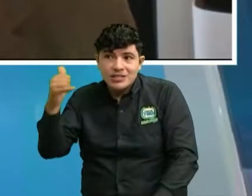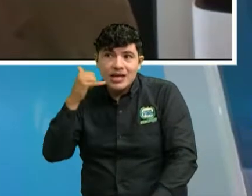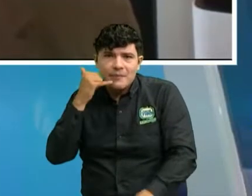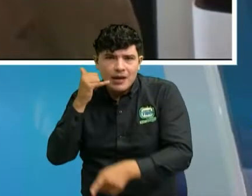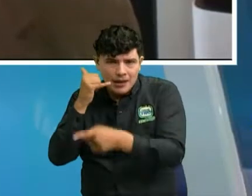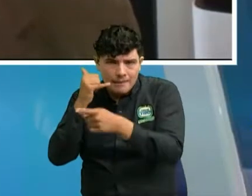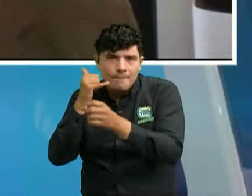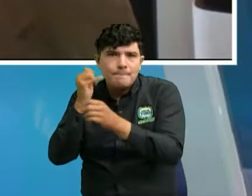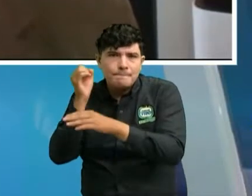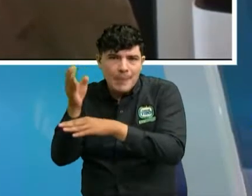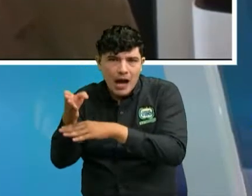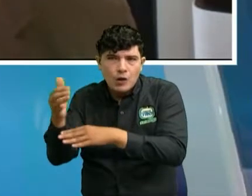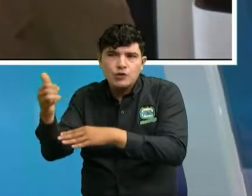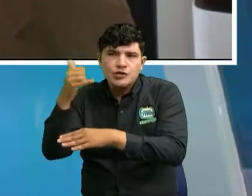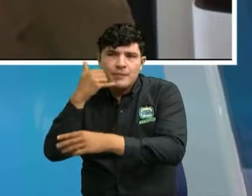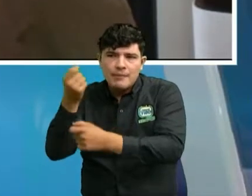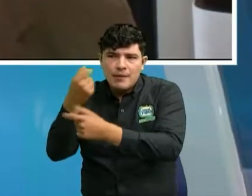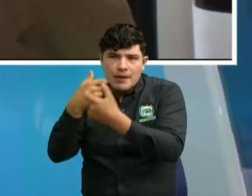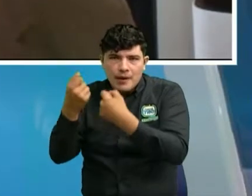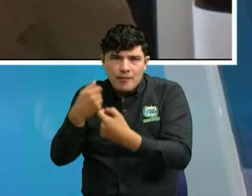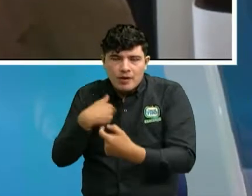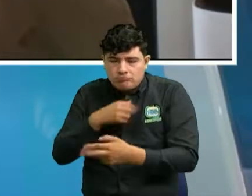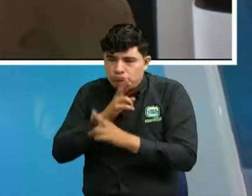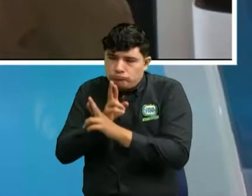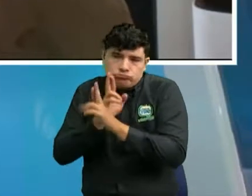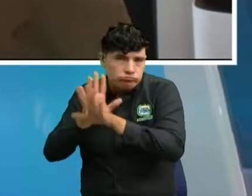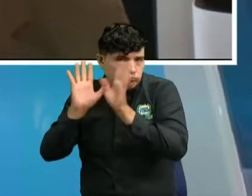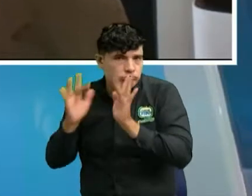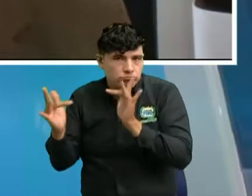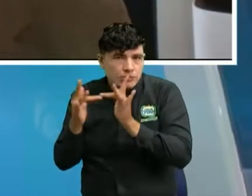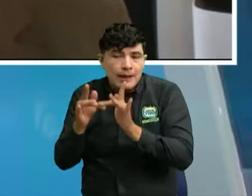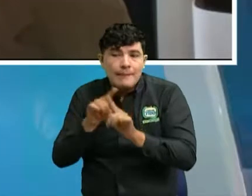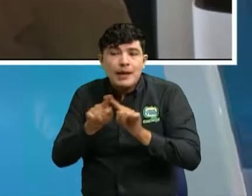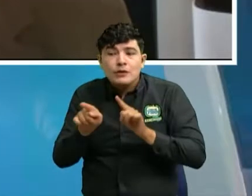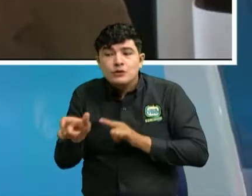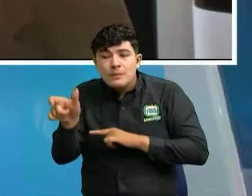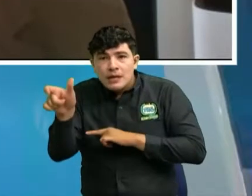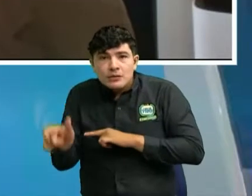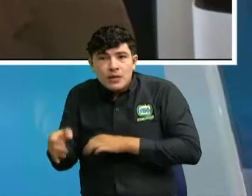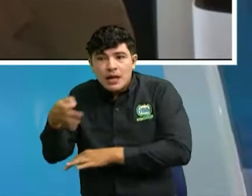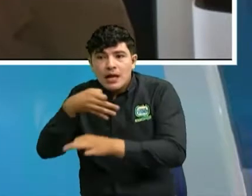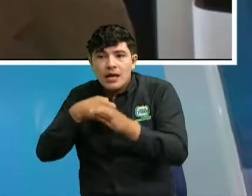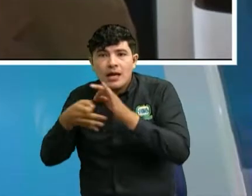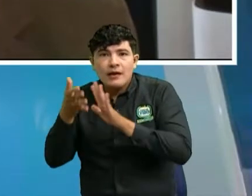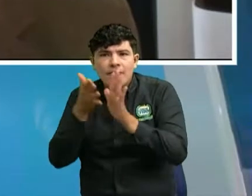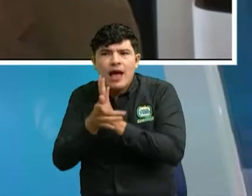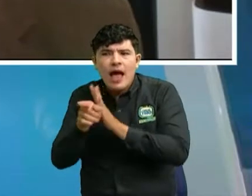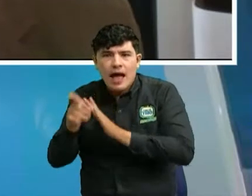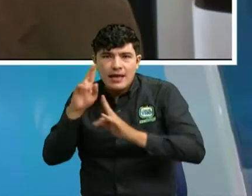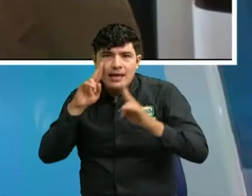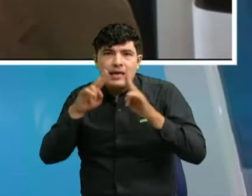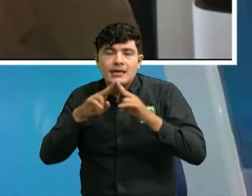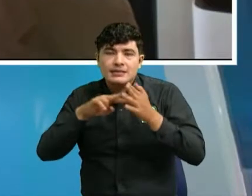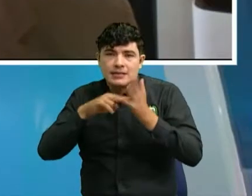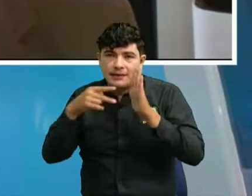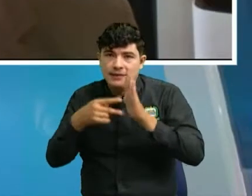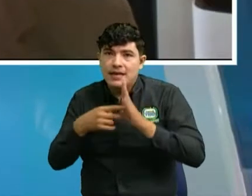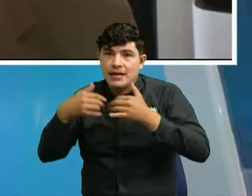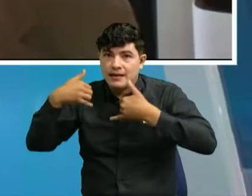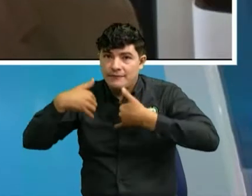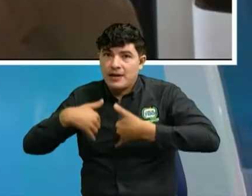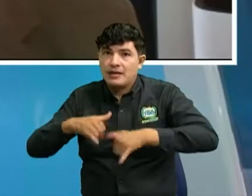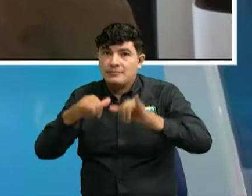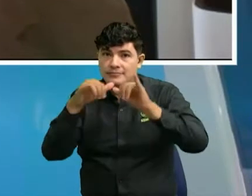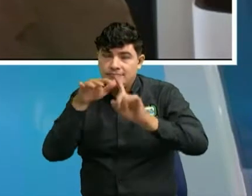banco quien le estaba suministrando información. Entonces, alguien que suplantó al banco obtuvo la información y ahí claramente hay un delito